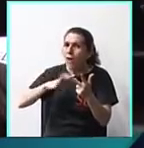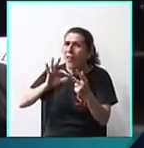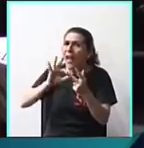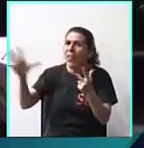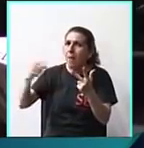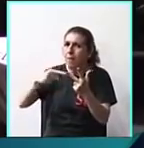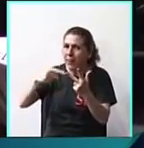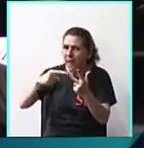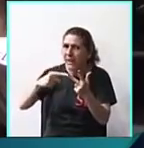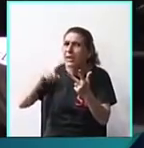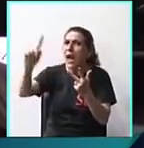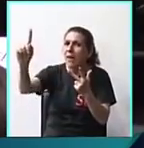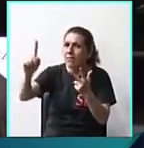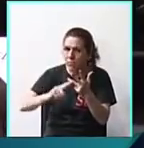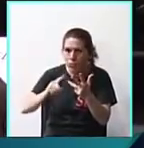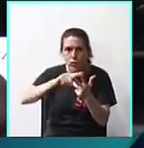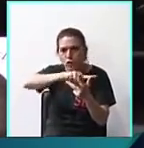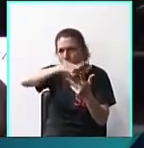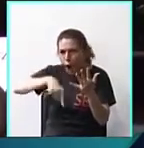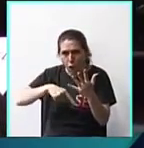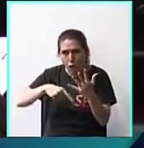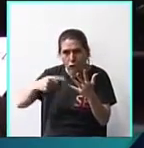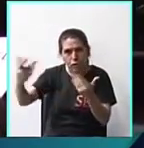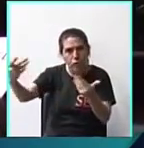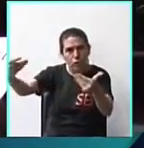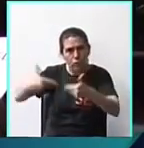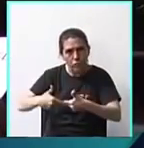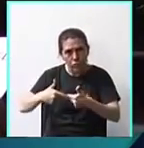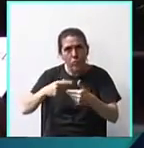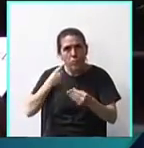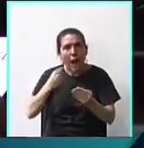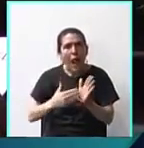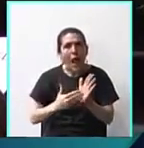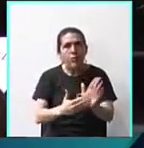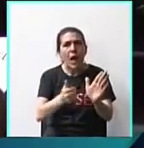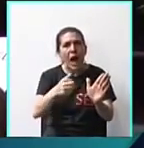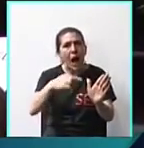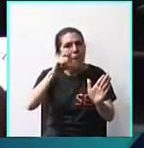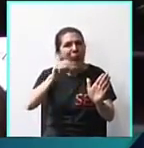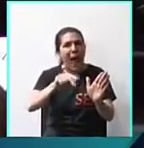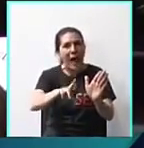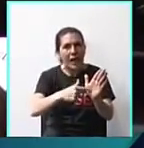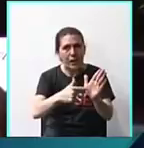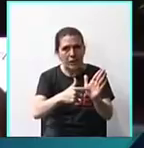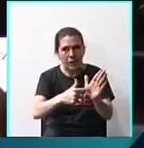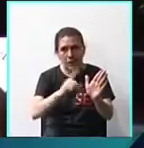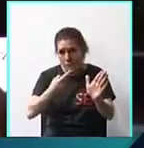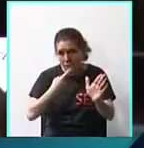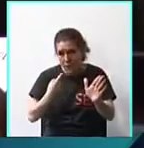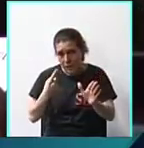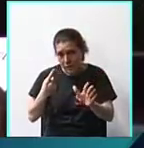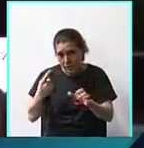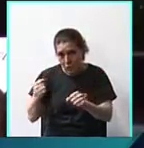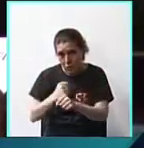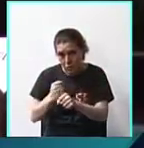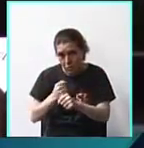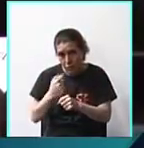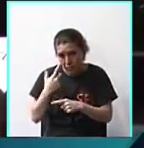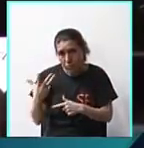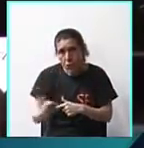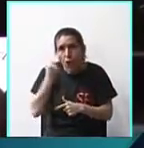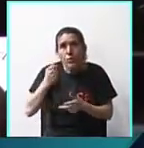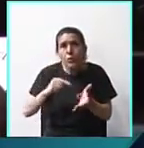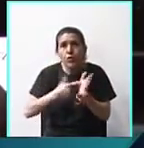también se presentaron todos a apelar el fallo con el cual conseguimos que en la ciudad de Buenos